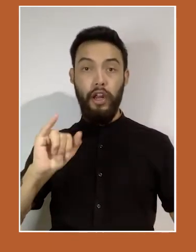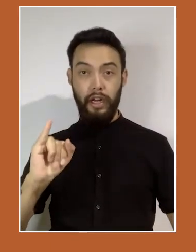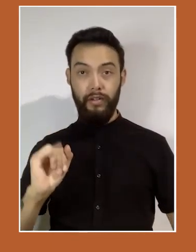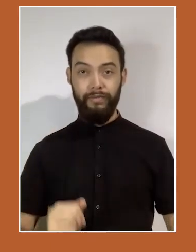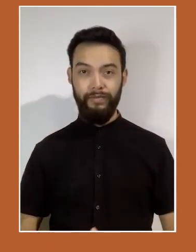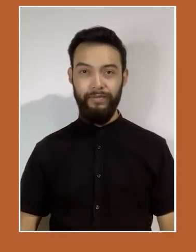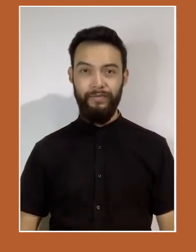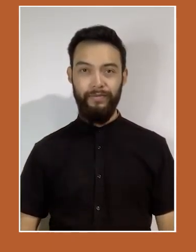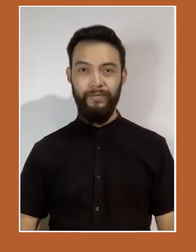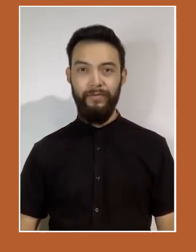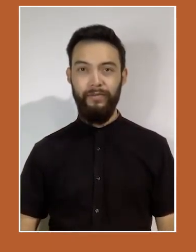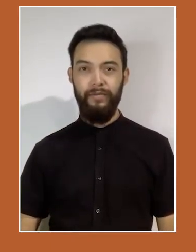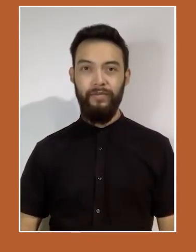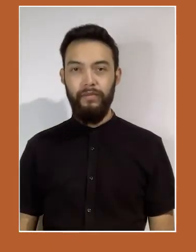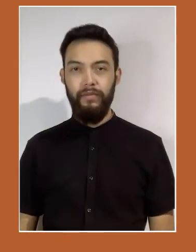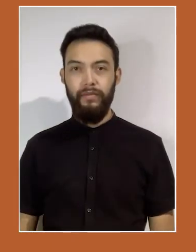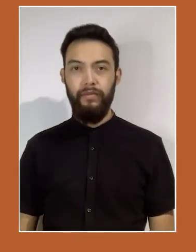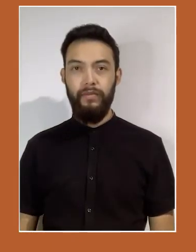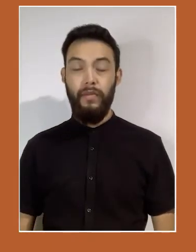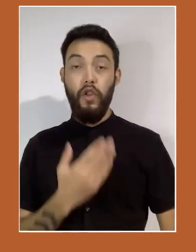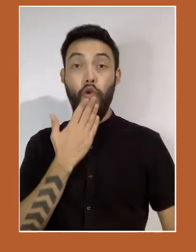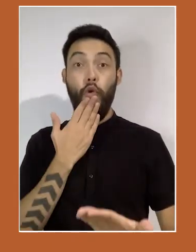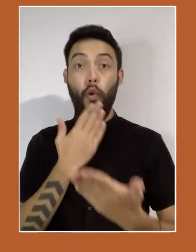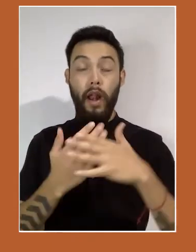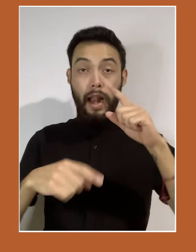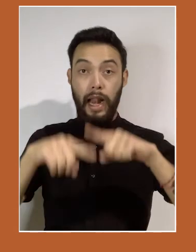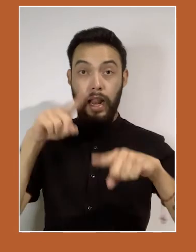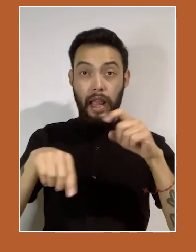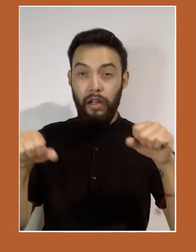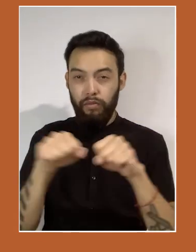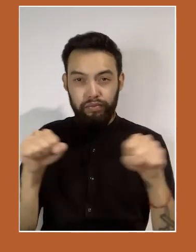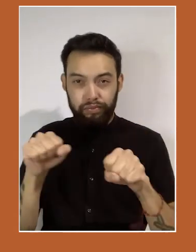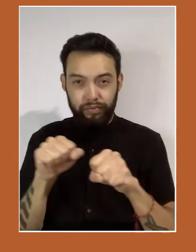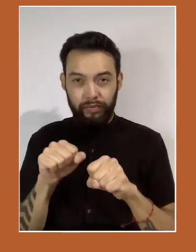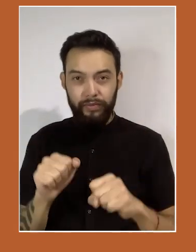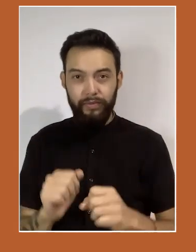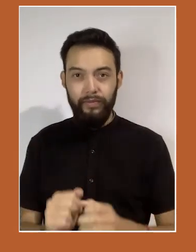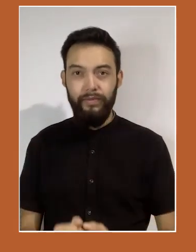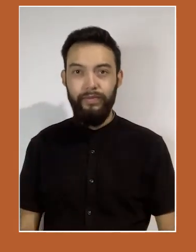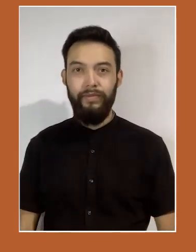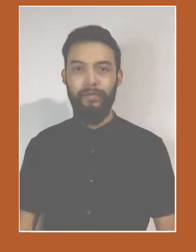como la ley de Omori. Cuando la Tierra tiembla